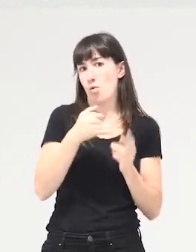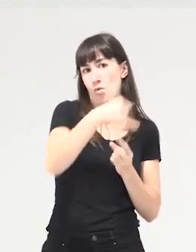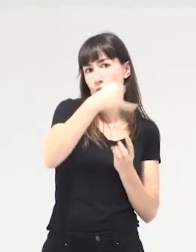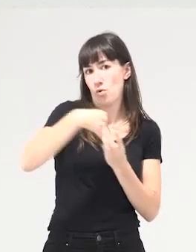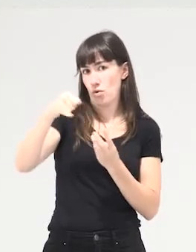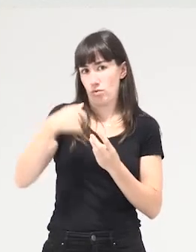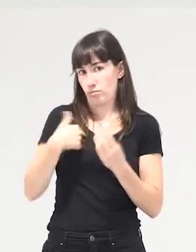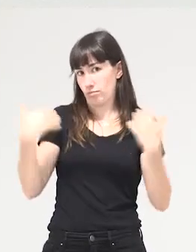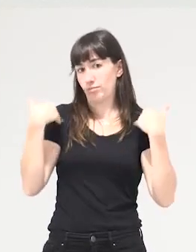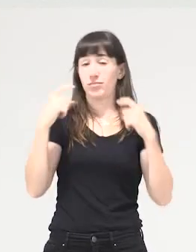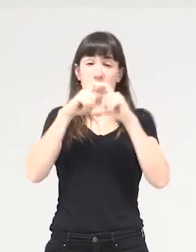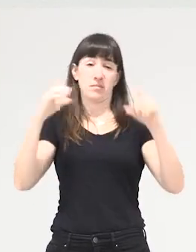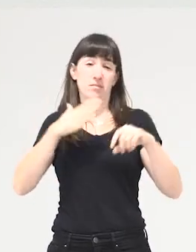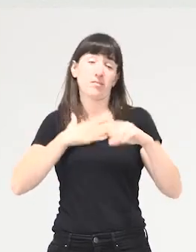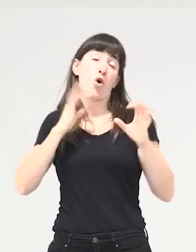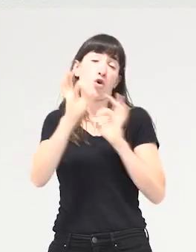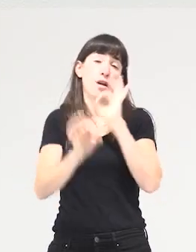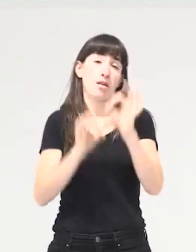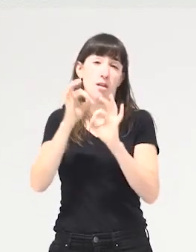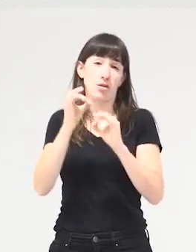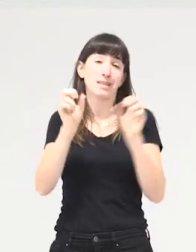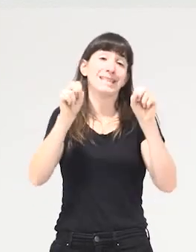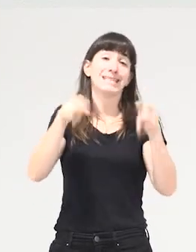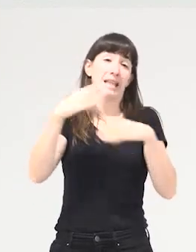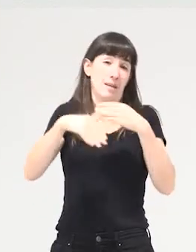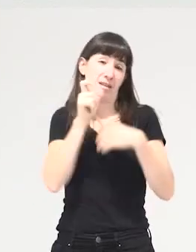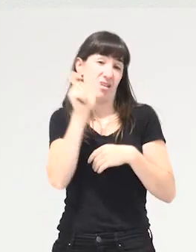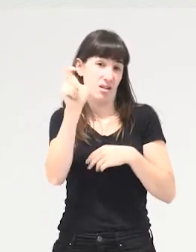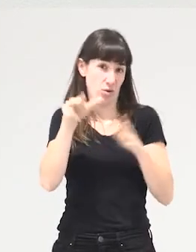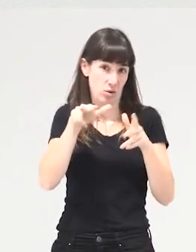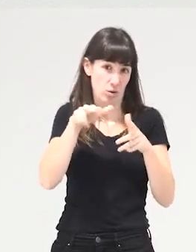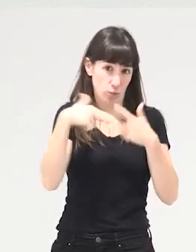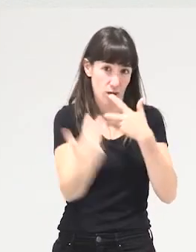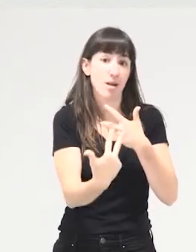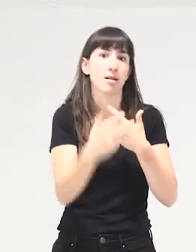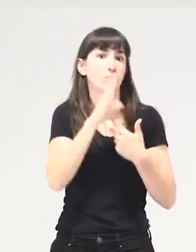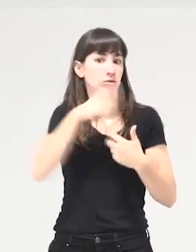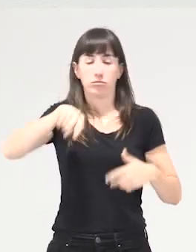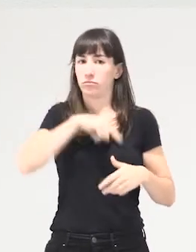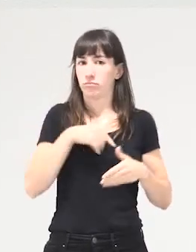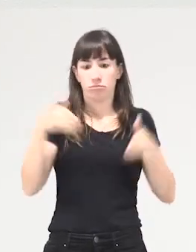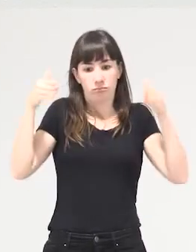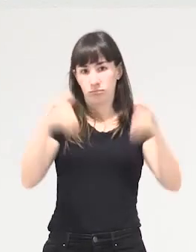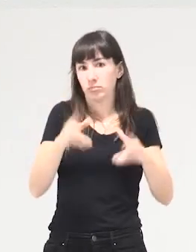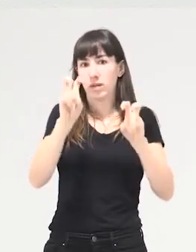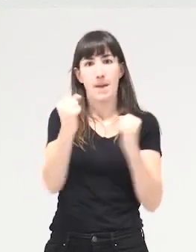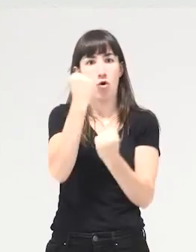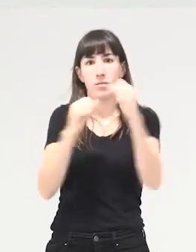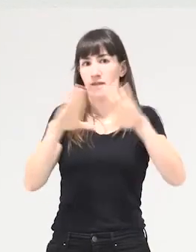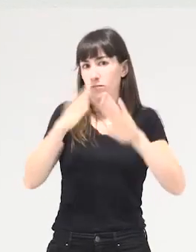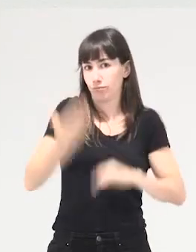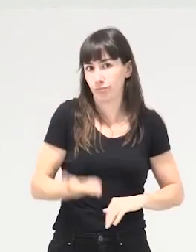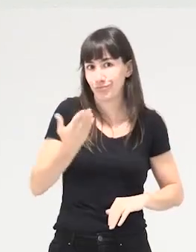en Mugarica B. La economía feminista realmente aborda todos esos ejes y para nosotras está presente en todo nuestro trabajo. Así que es un placer